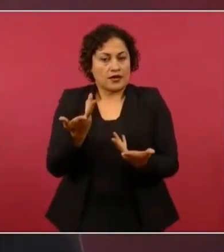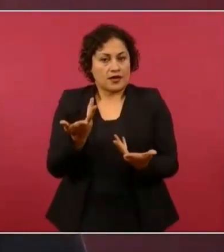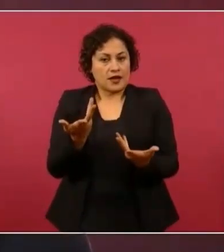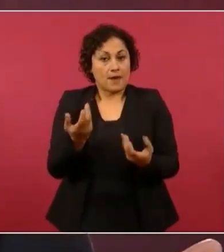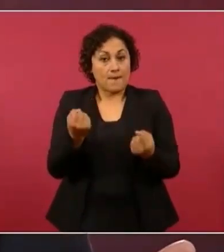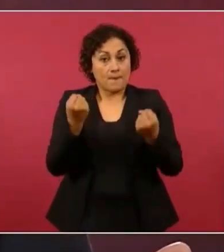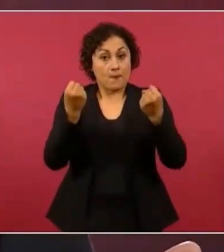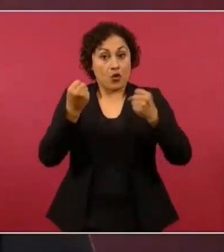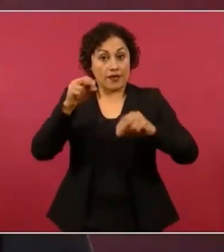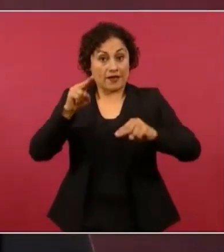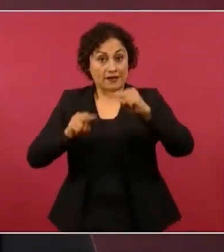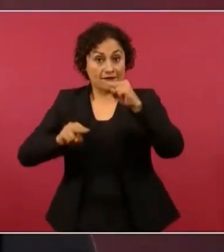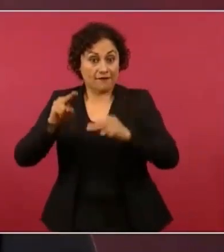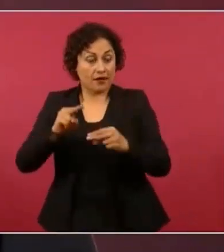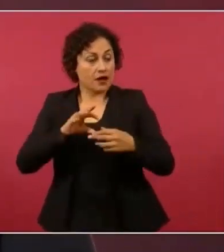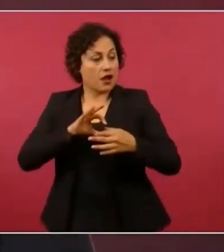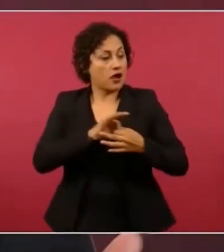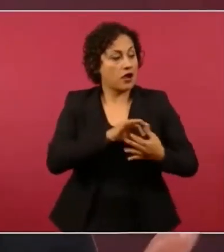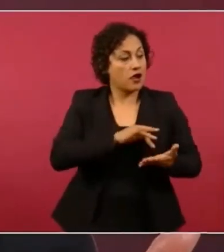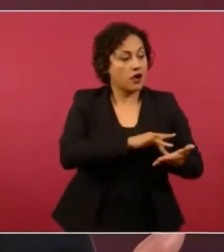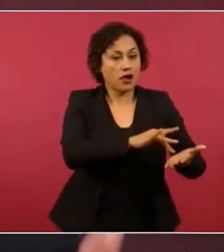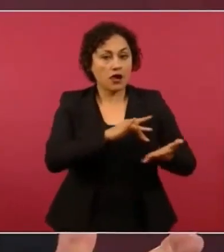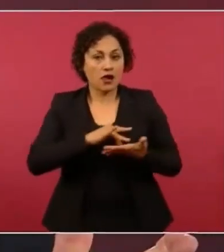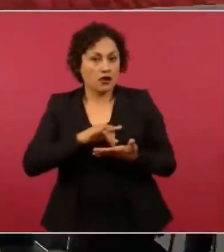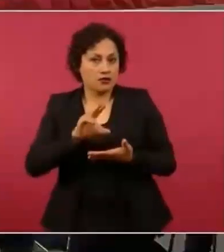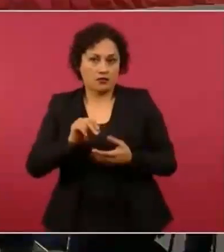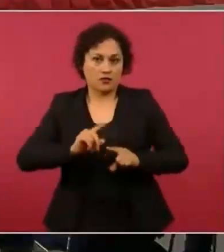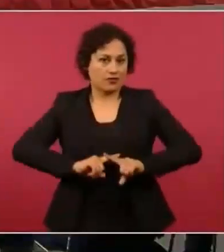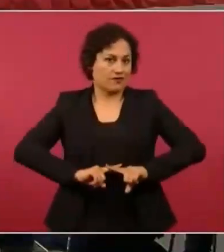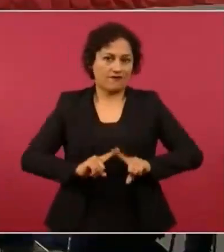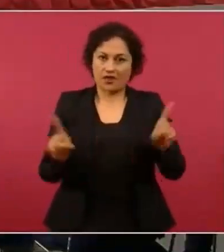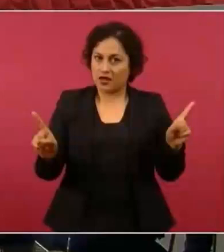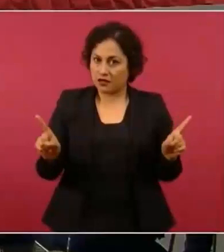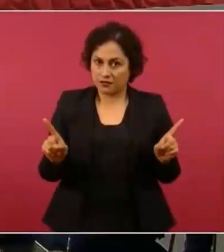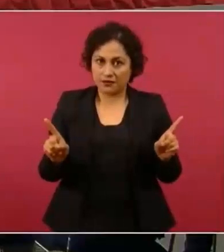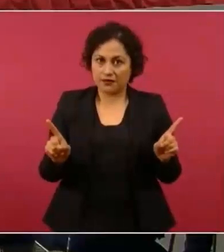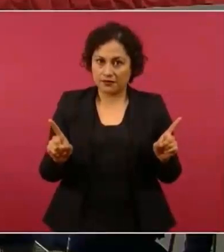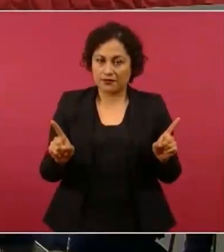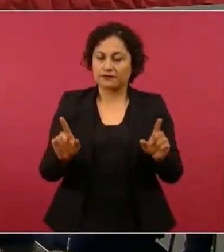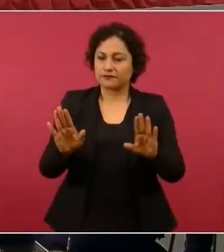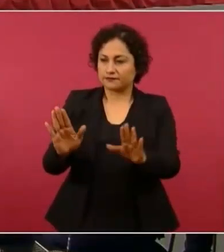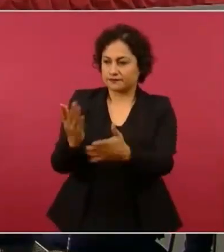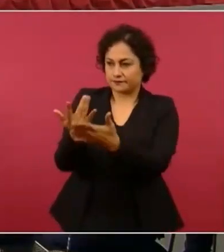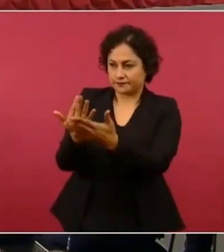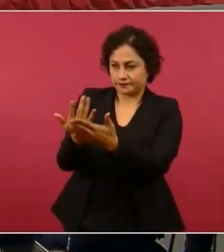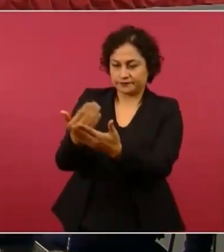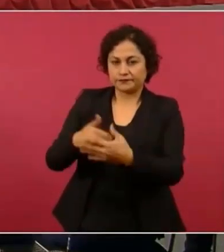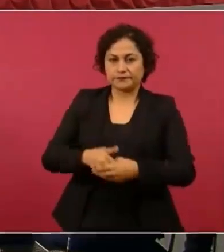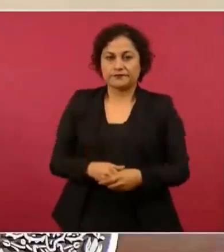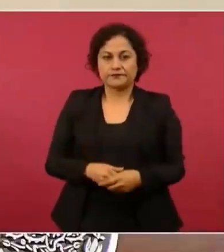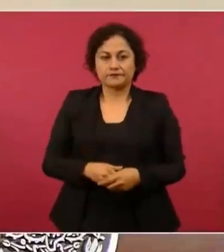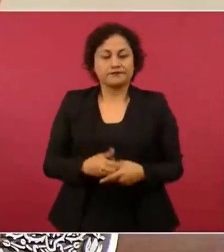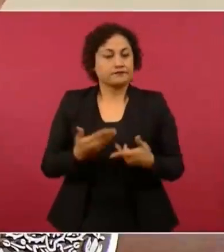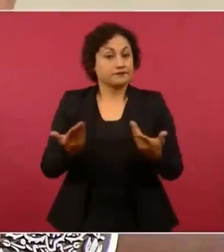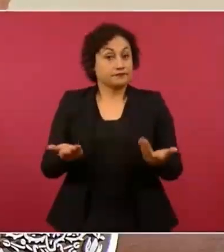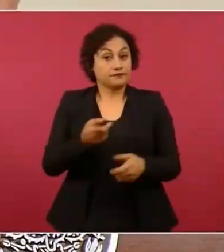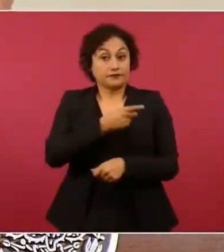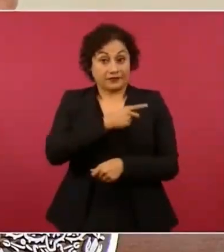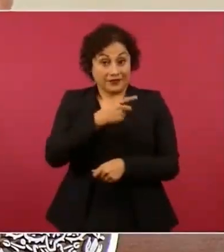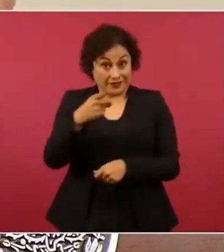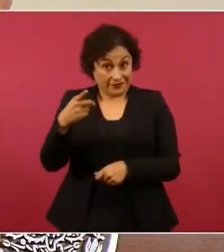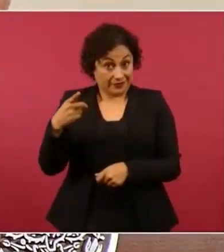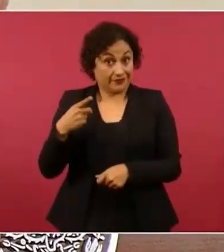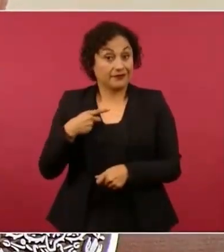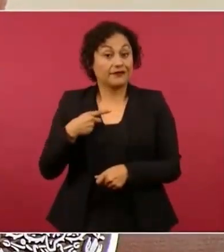Este es un problema de otro orden. Tiene que darse, espérame tantito, tiene que darse el...